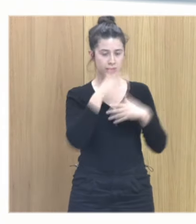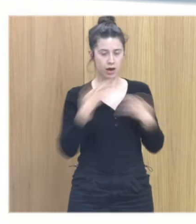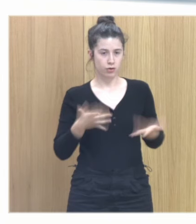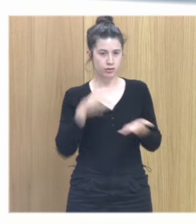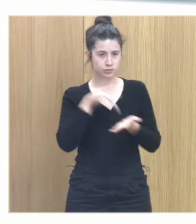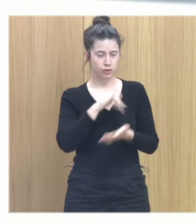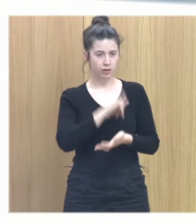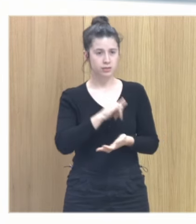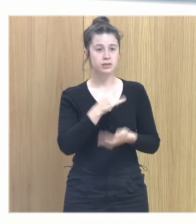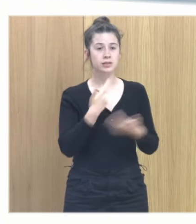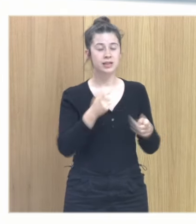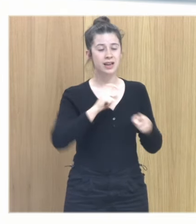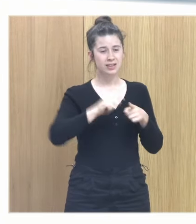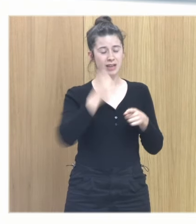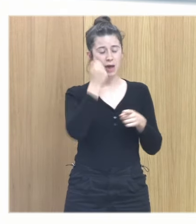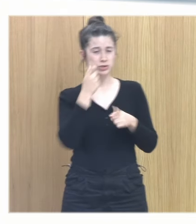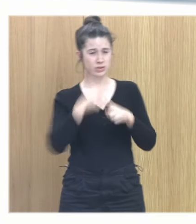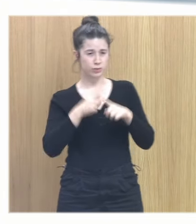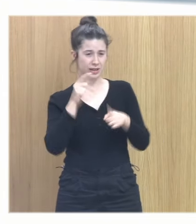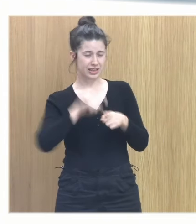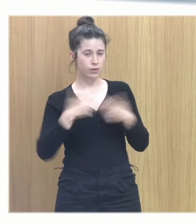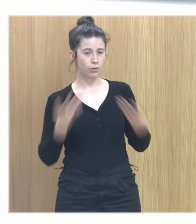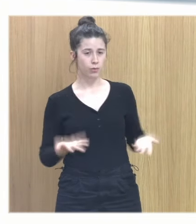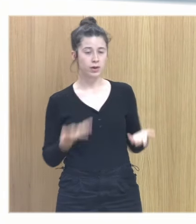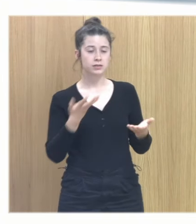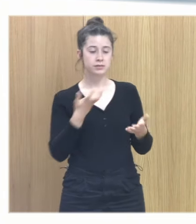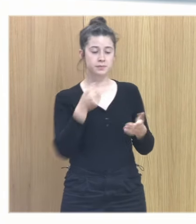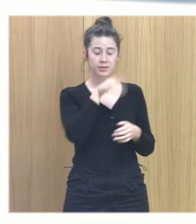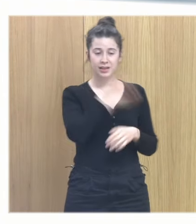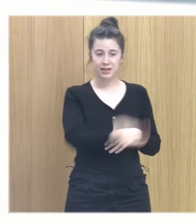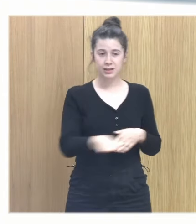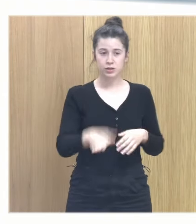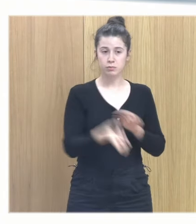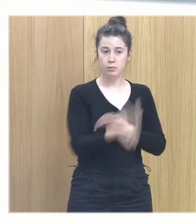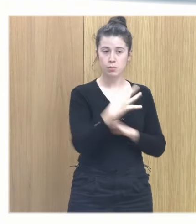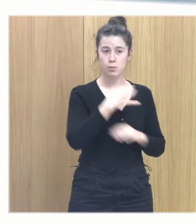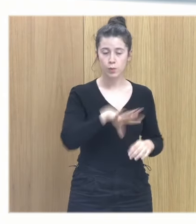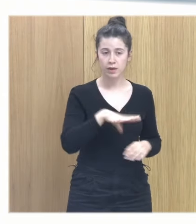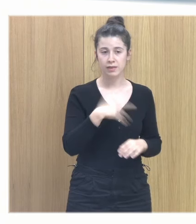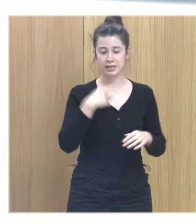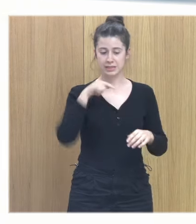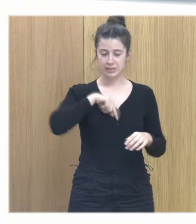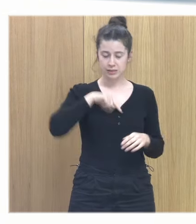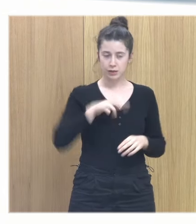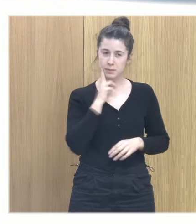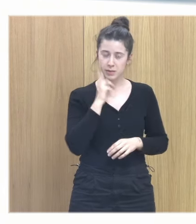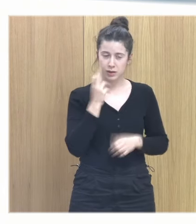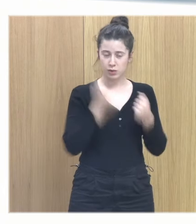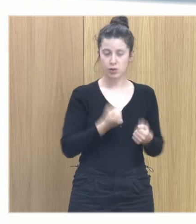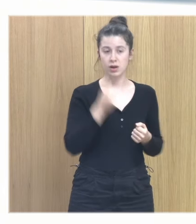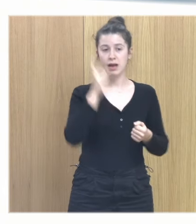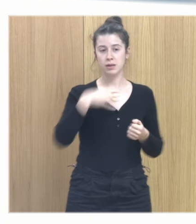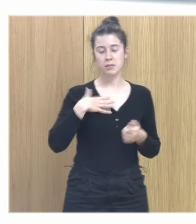Pero, ¿qué característica tiene el abuso sexual? Que va a producir en el niño, puede producir en el niño sensaciones de terror y de placer al